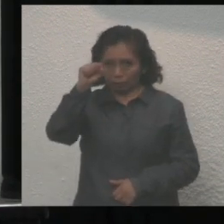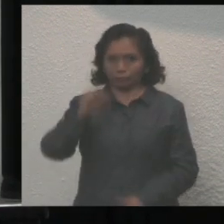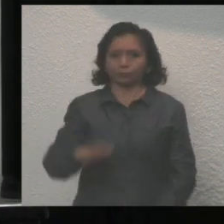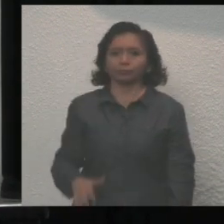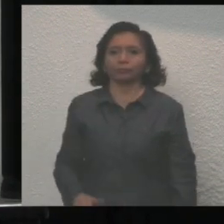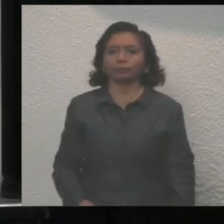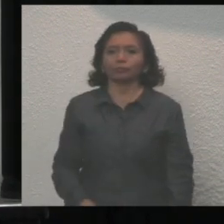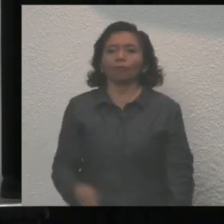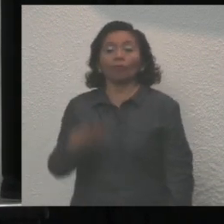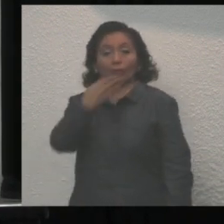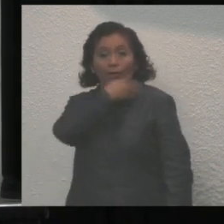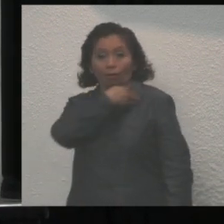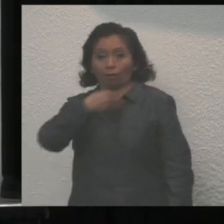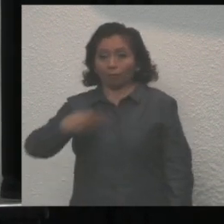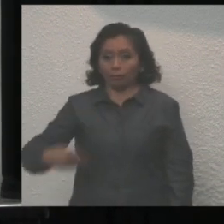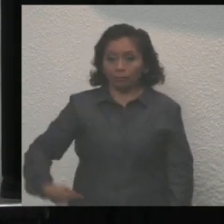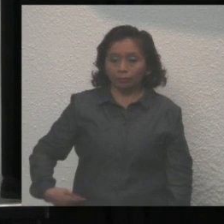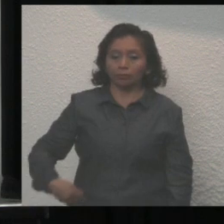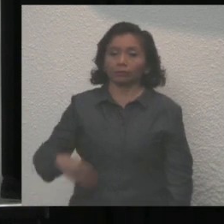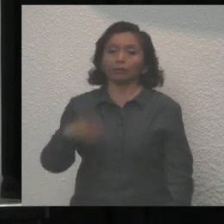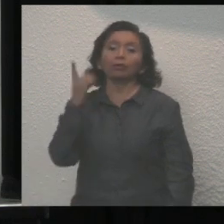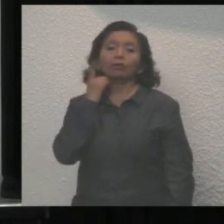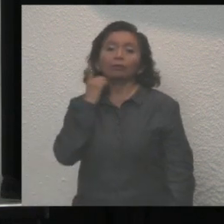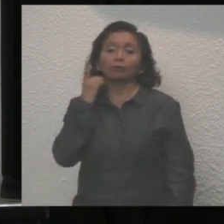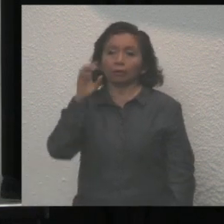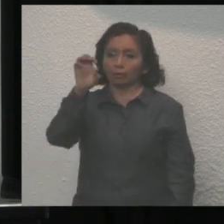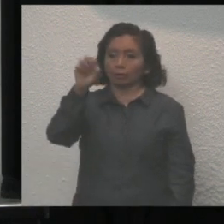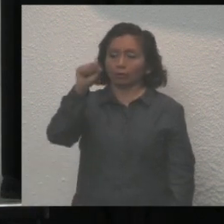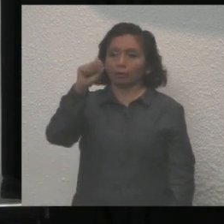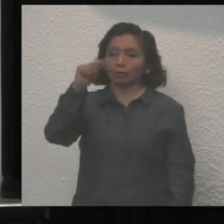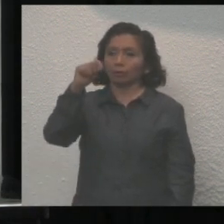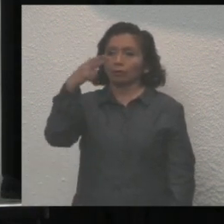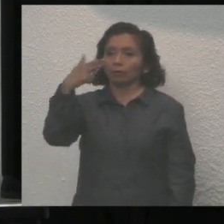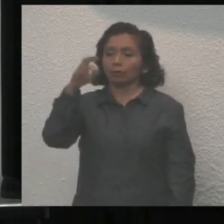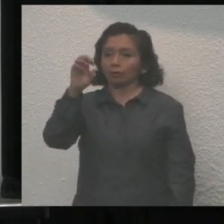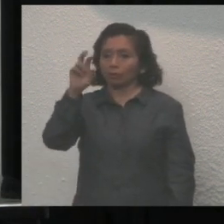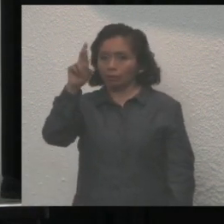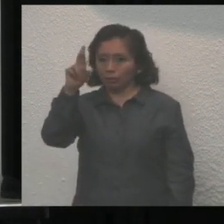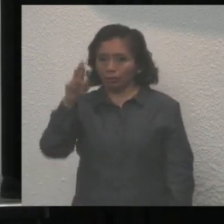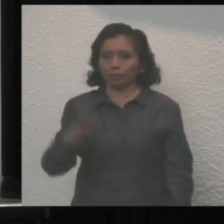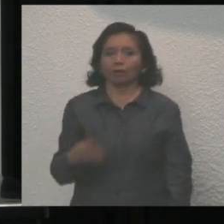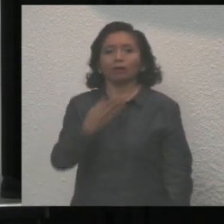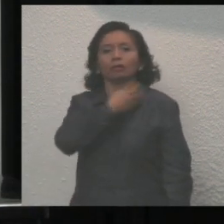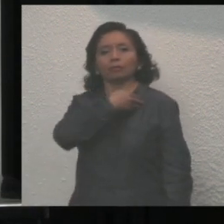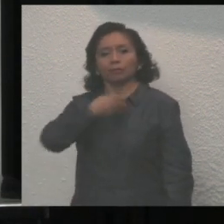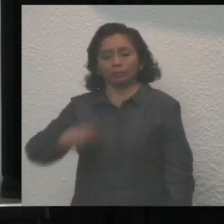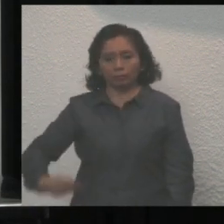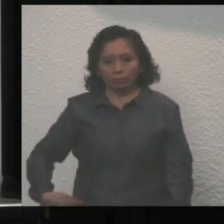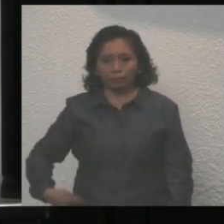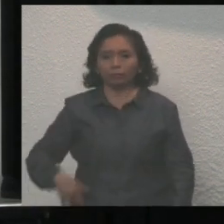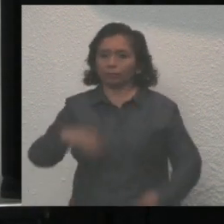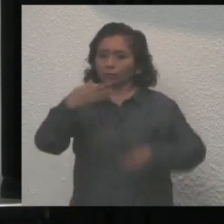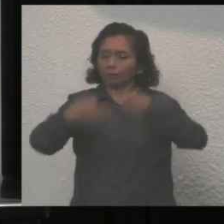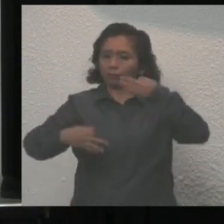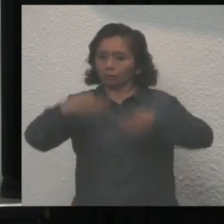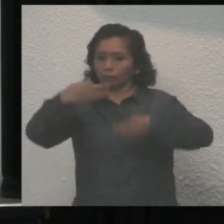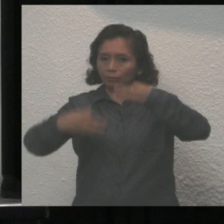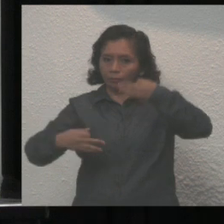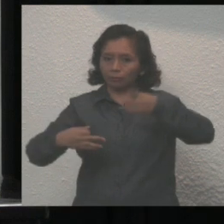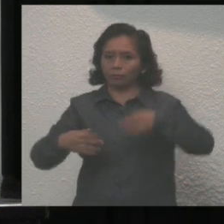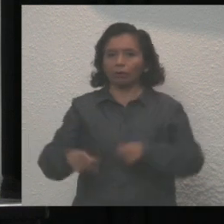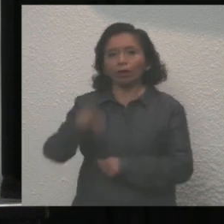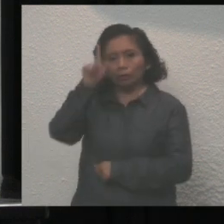a la Presidenta de la Mesa Directiva, Diputada Euterpe Gutiérrez Balazis, al Presidente del Tribunal Superior de Justicia y del